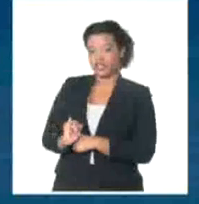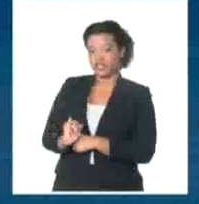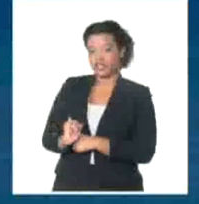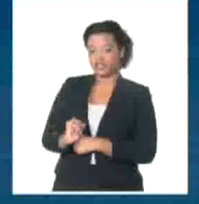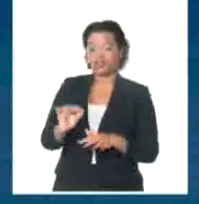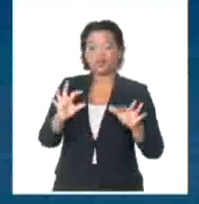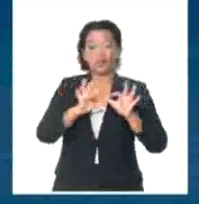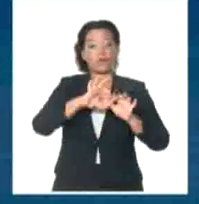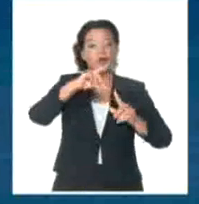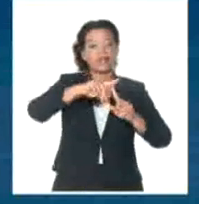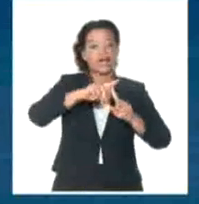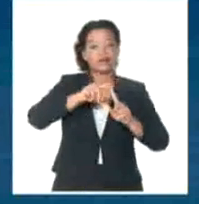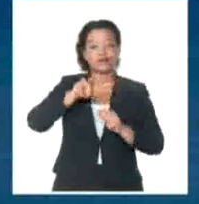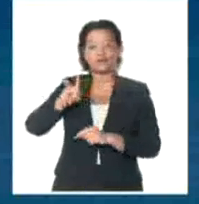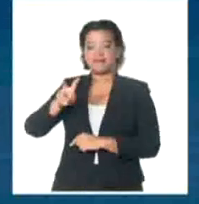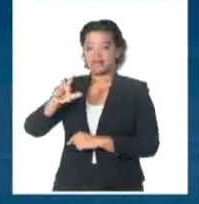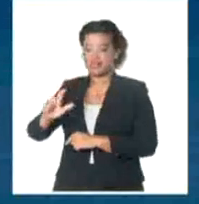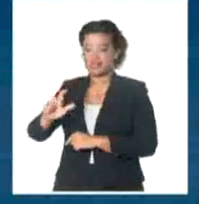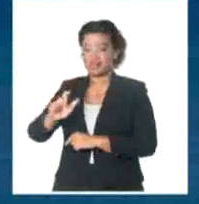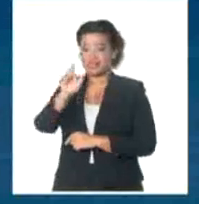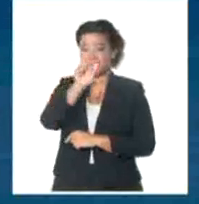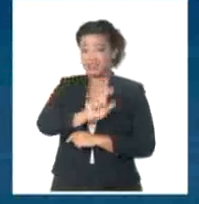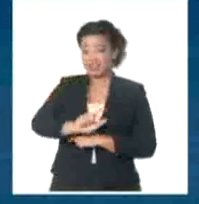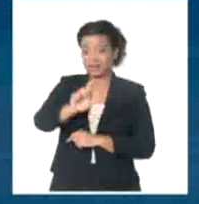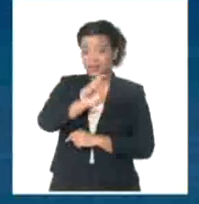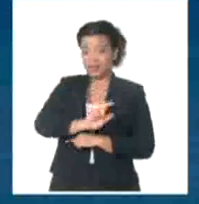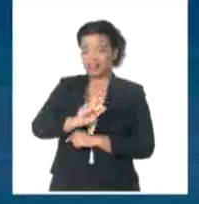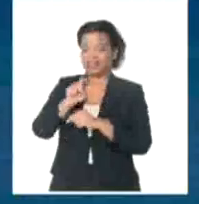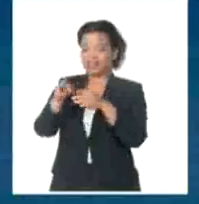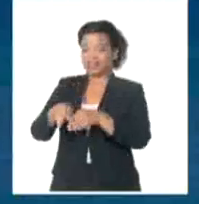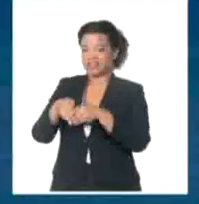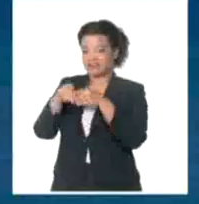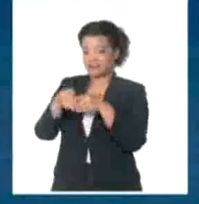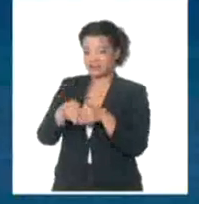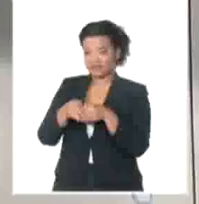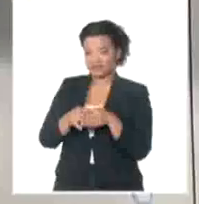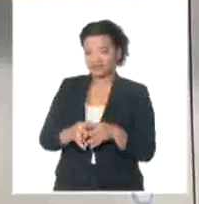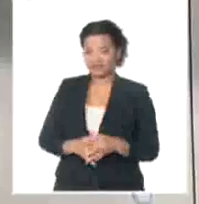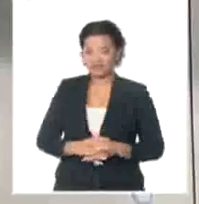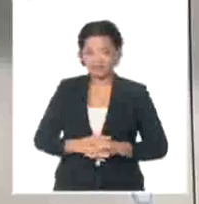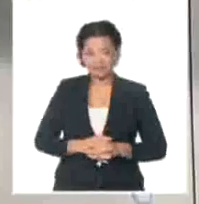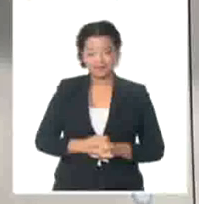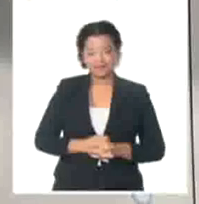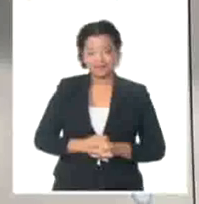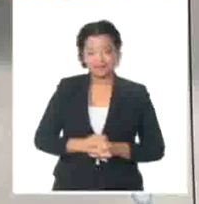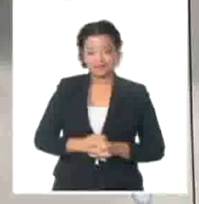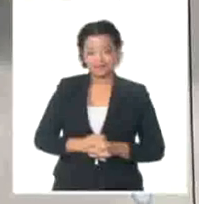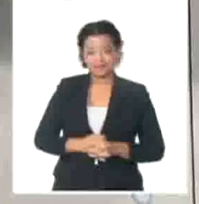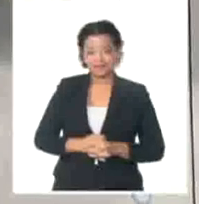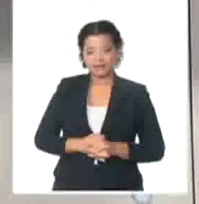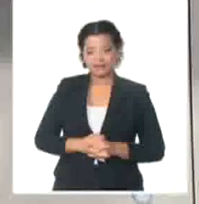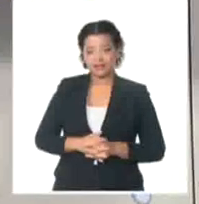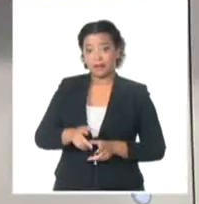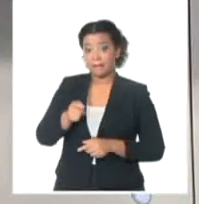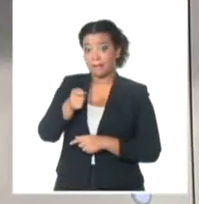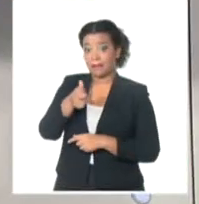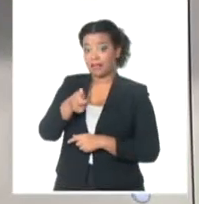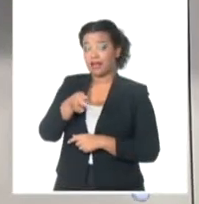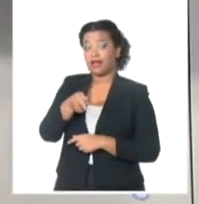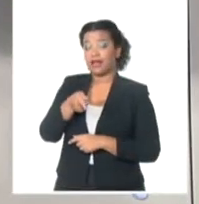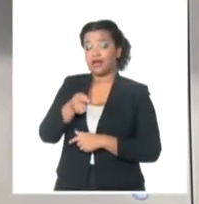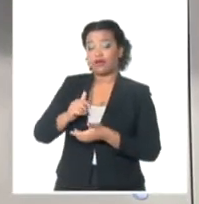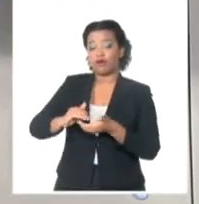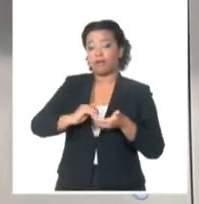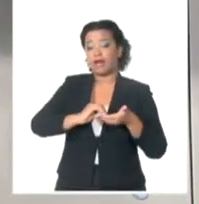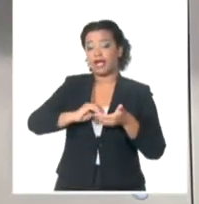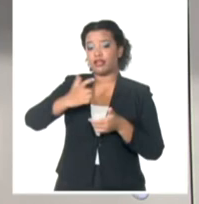Guantánamo juega en Villa Clara y Camagüey recibe a Granma en el Cándido González. En breve, Sarley Calderón ganó dos medallas de oro